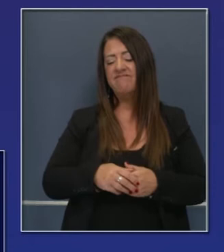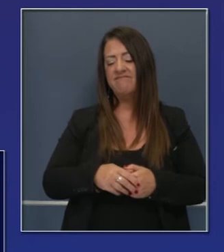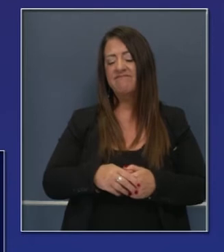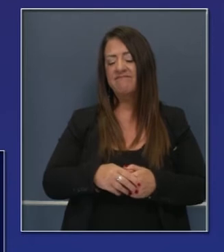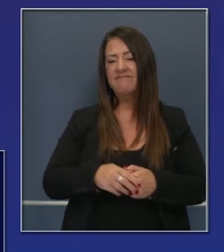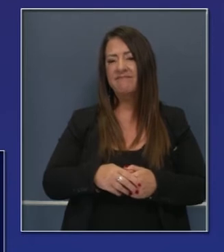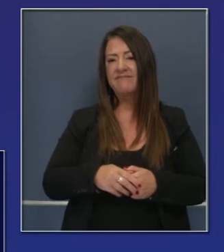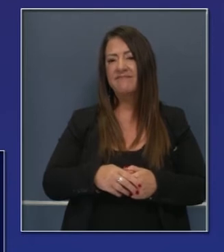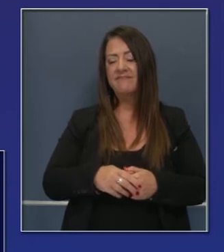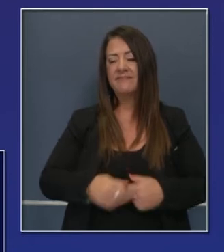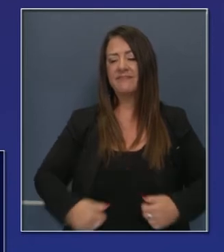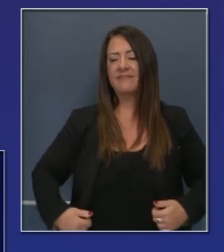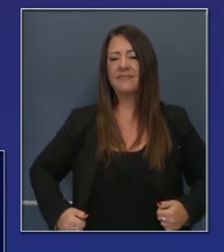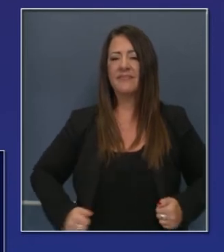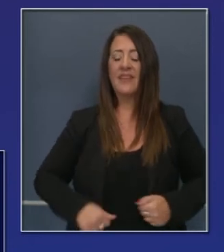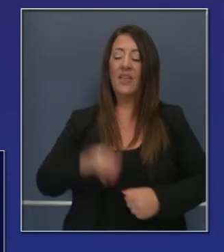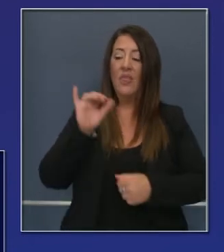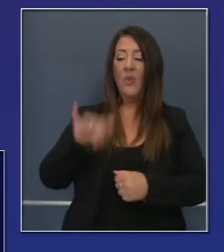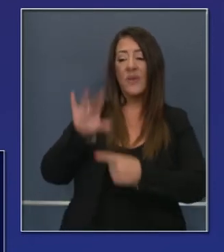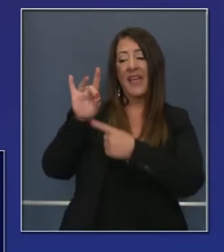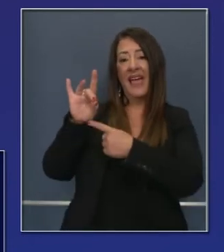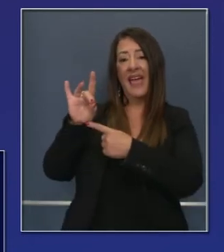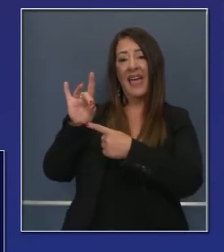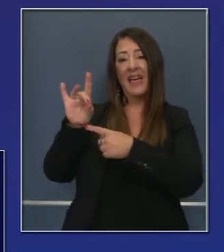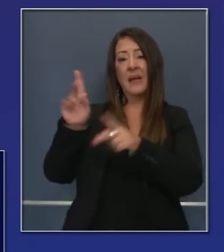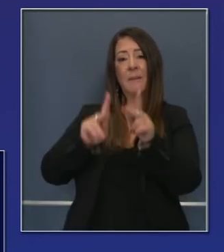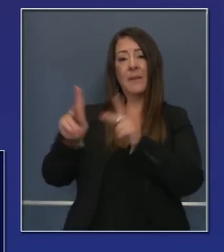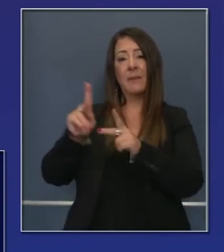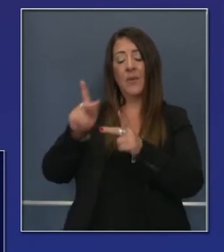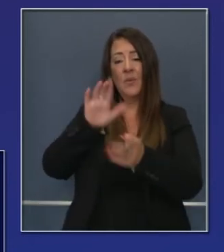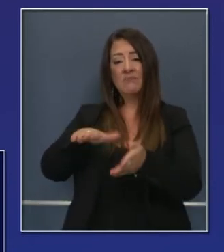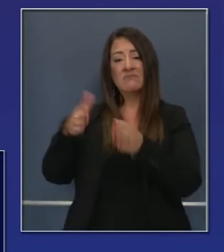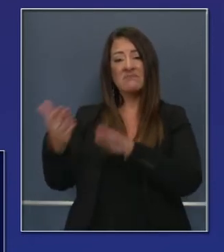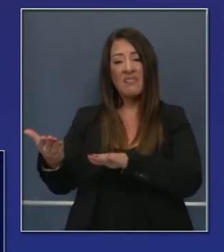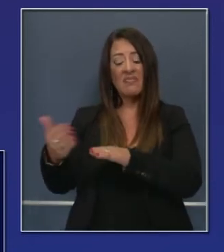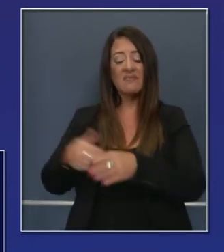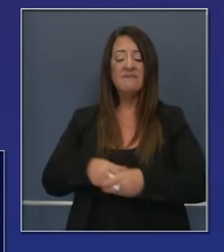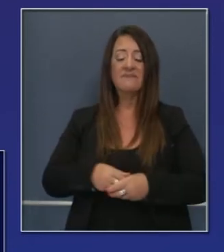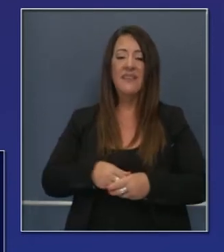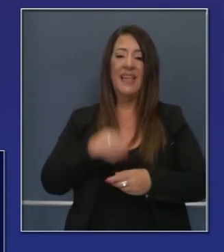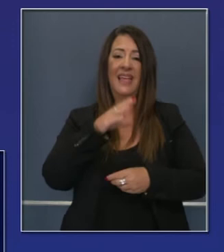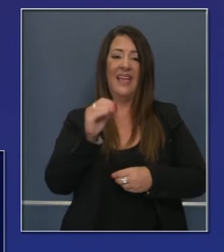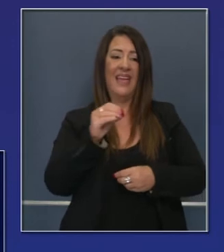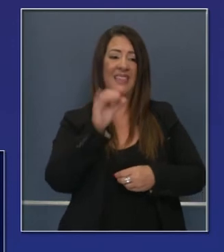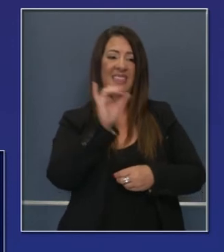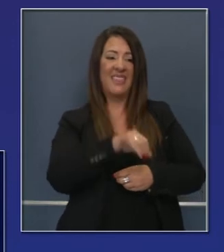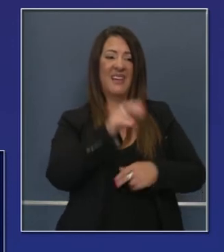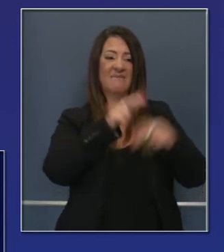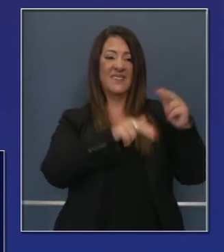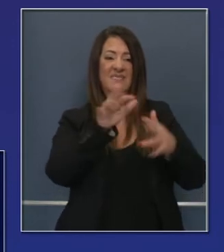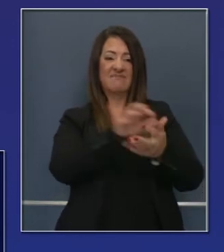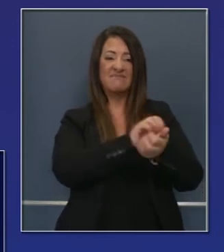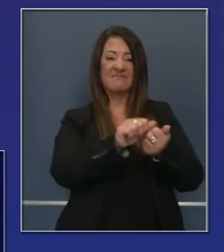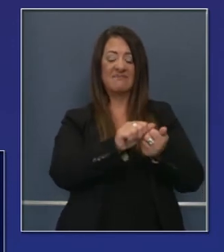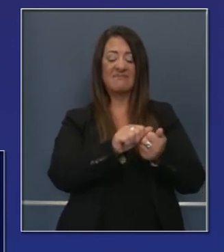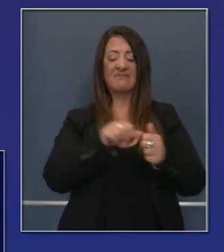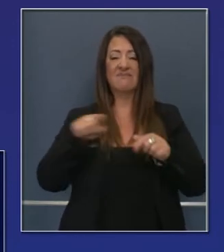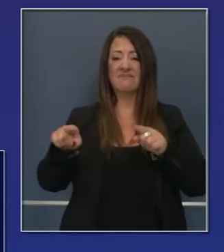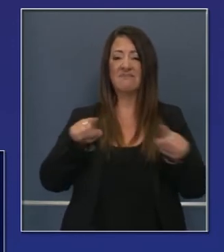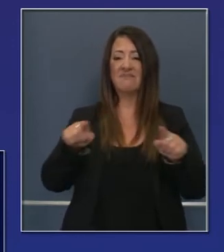cierto, las 8 muertes y el número de estructuras que hemos identificado,